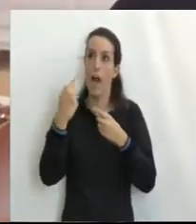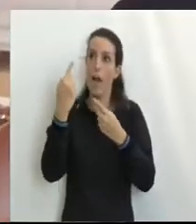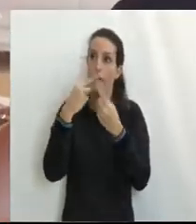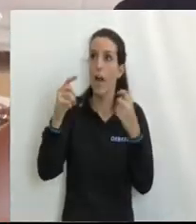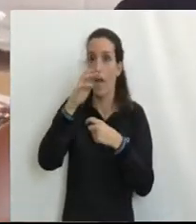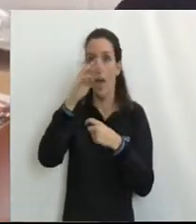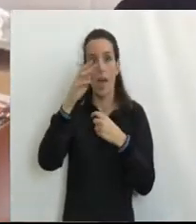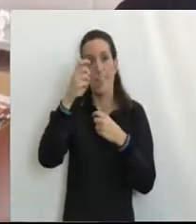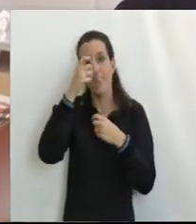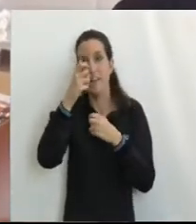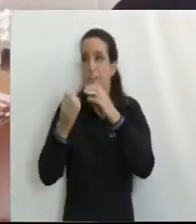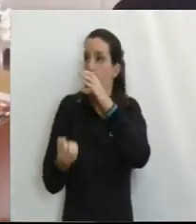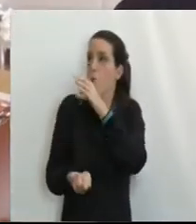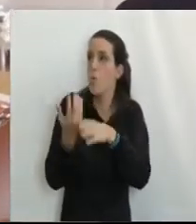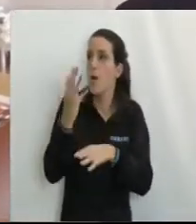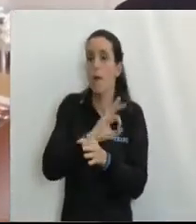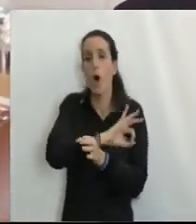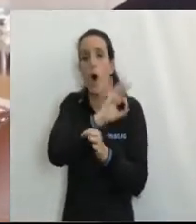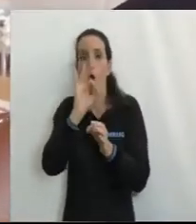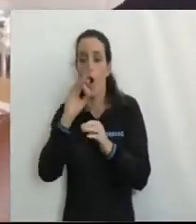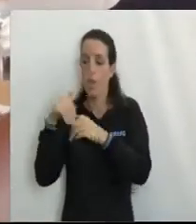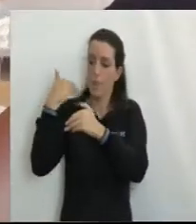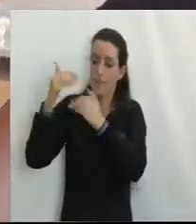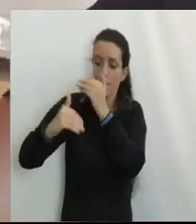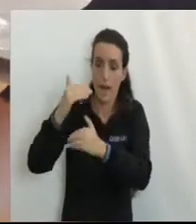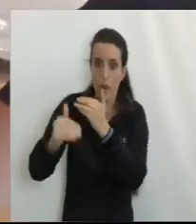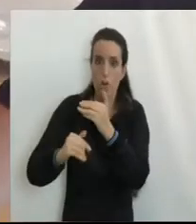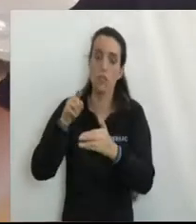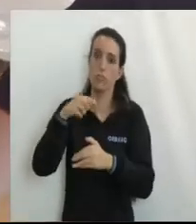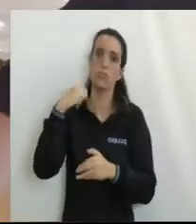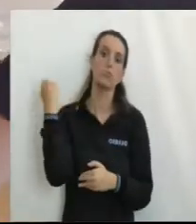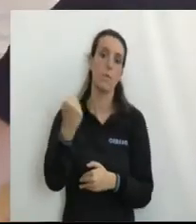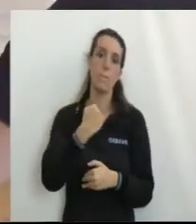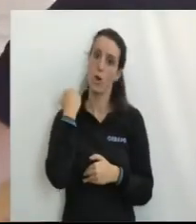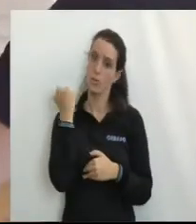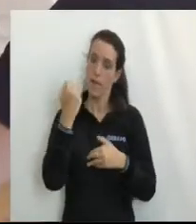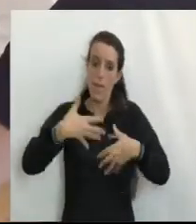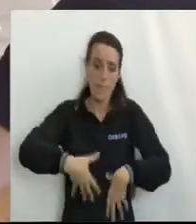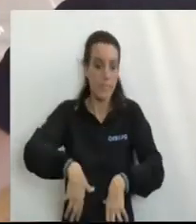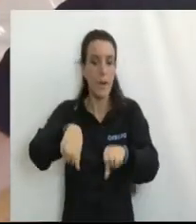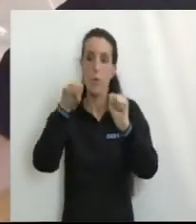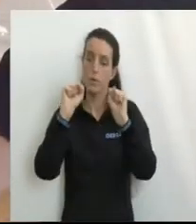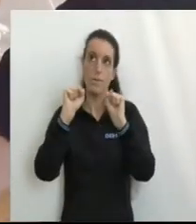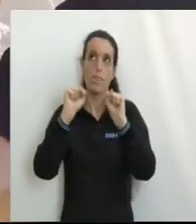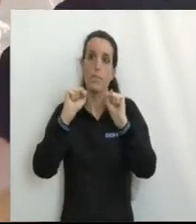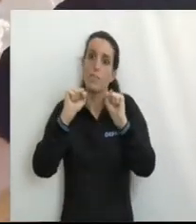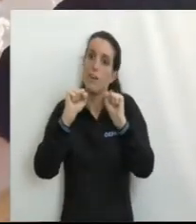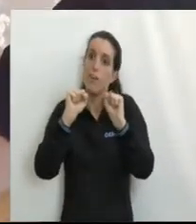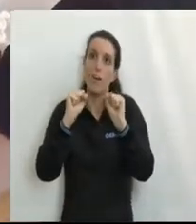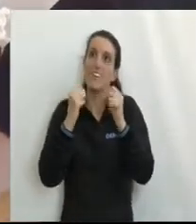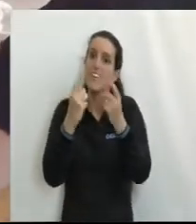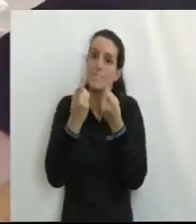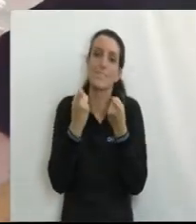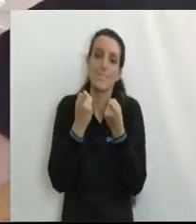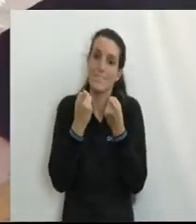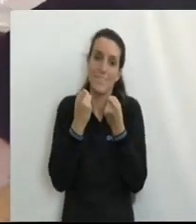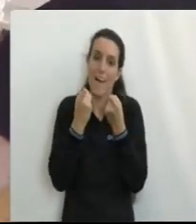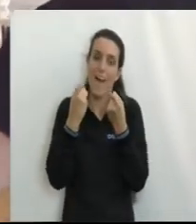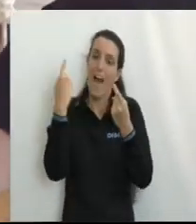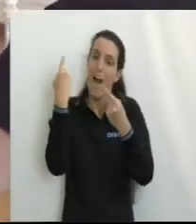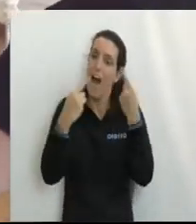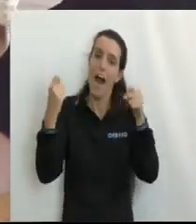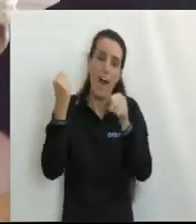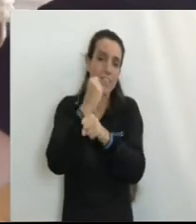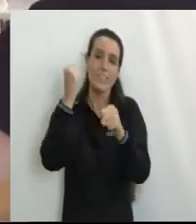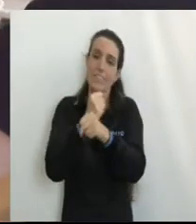adelante En lo que tiene que ver Con innovación En lo que tiene que ver Con desarrollo Es muy importante Es decir Un descubrimiento